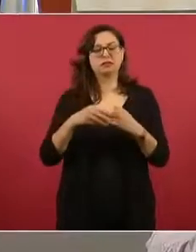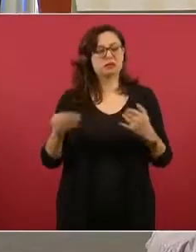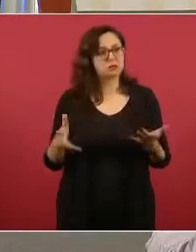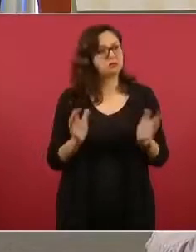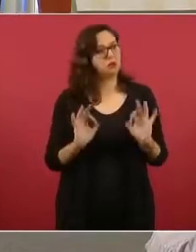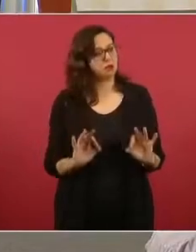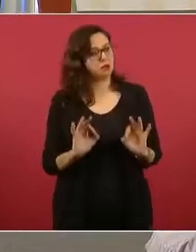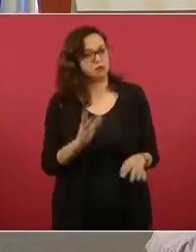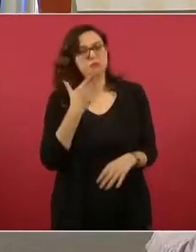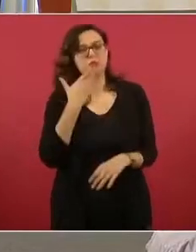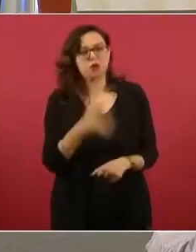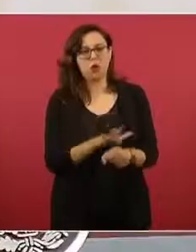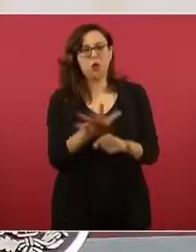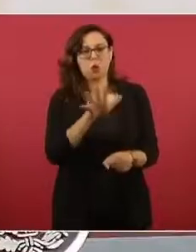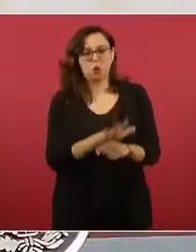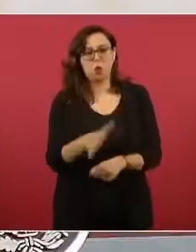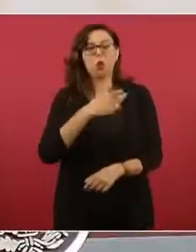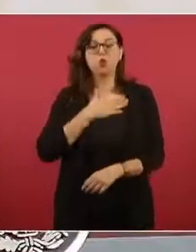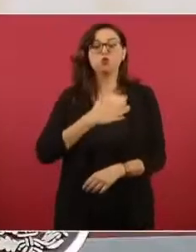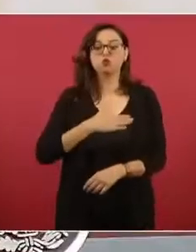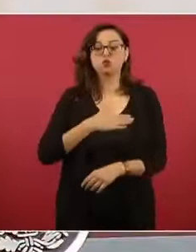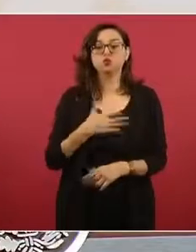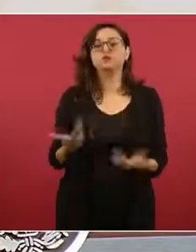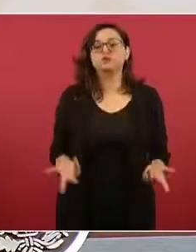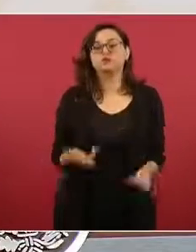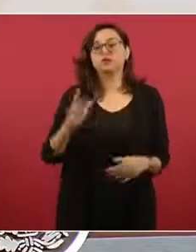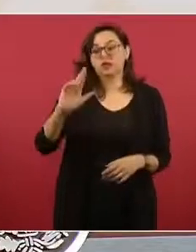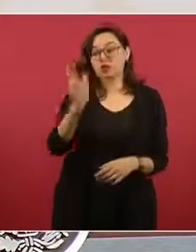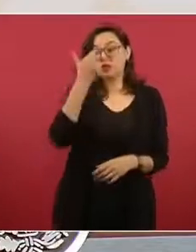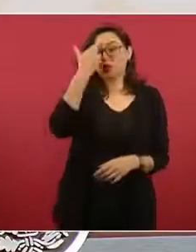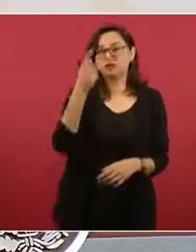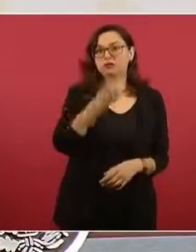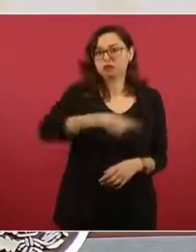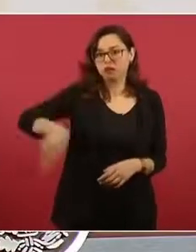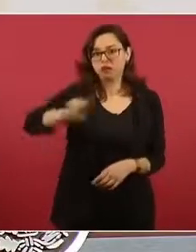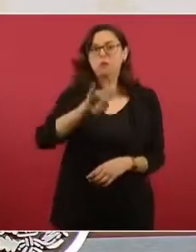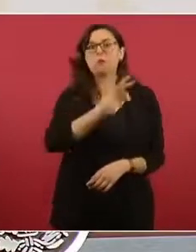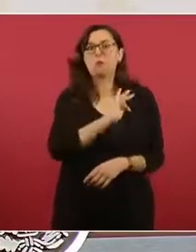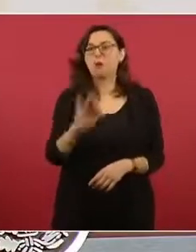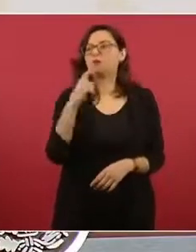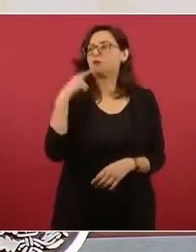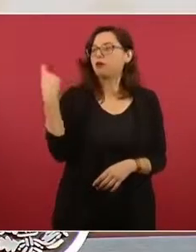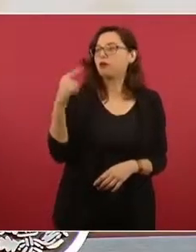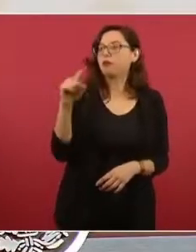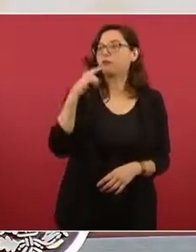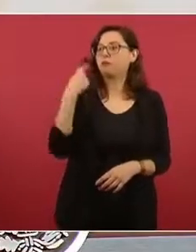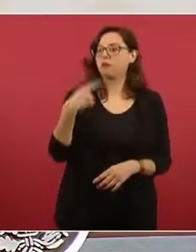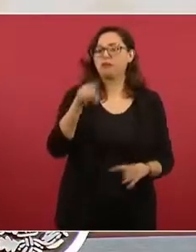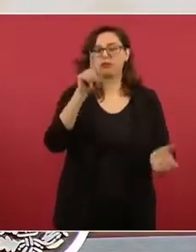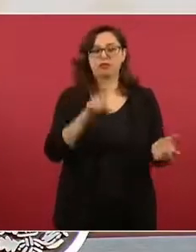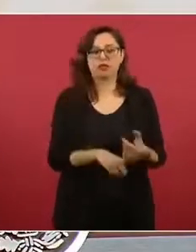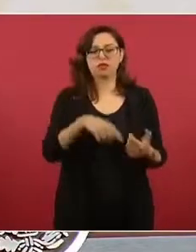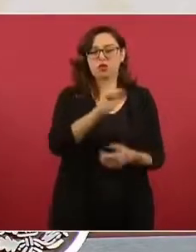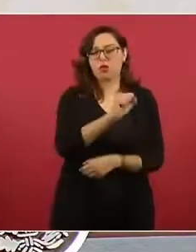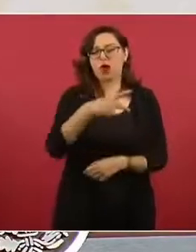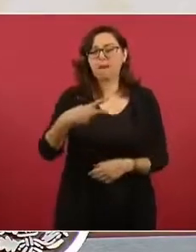Recuerden que a través de la app de Litro por Litro recibimos sus denuncias y quejas, La semana pasada recibimos